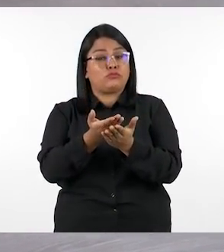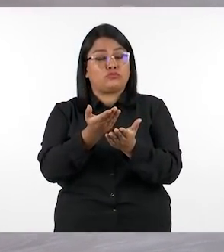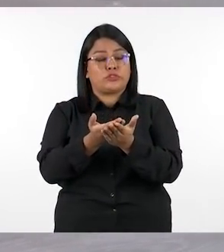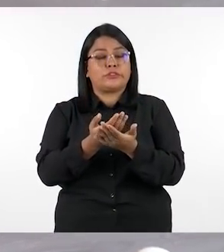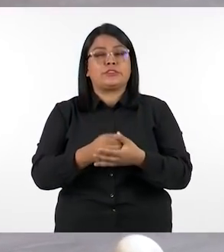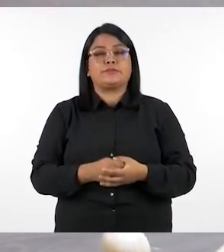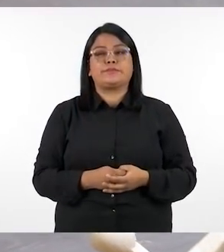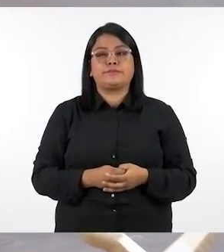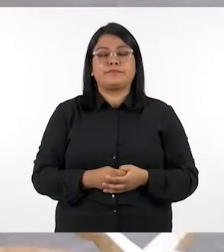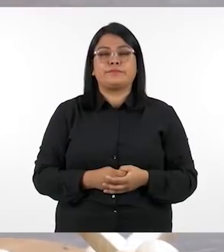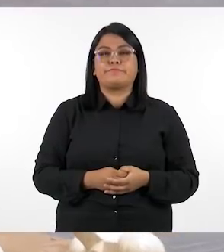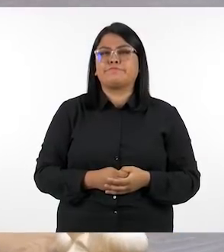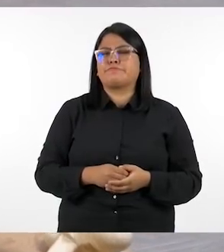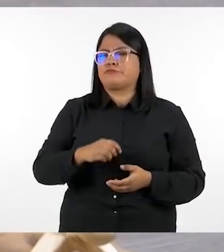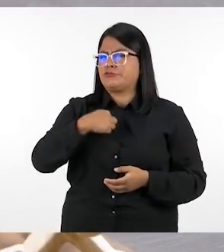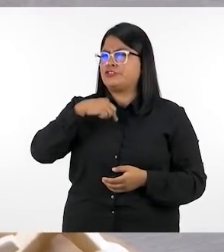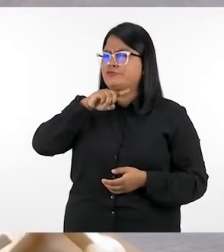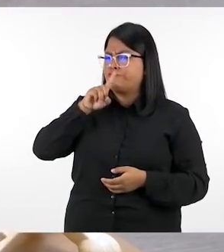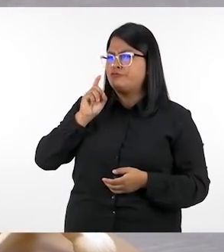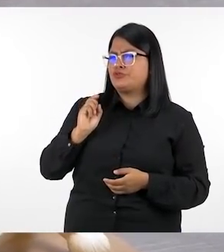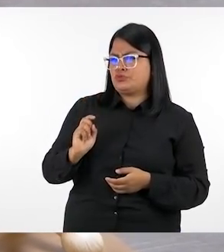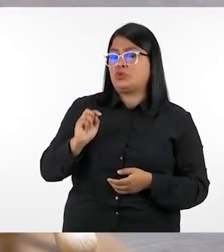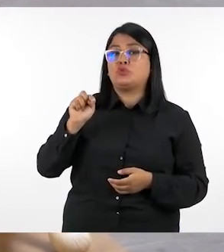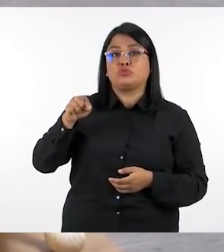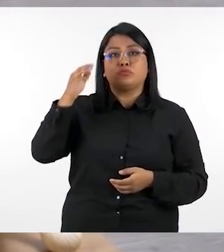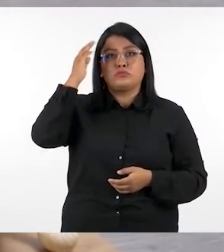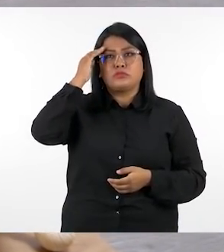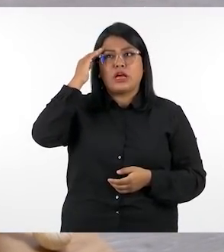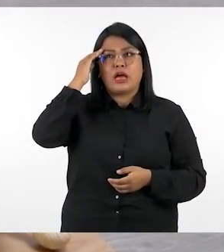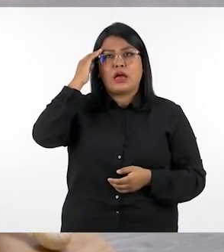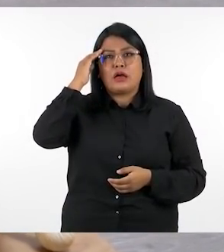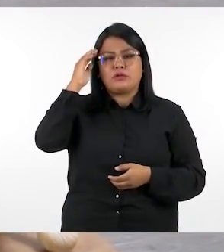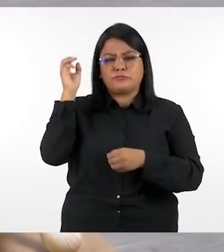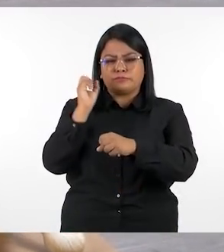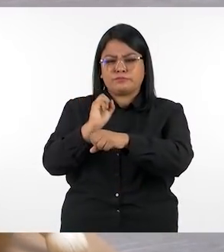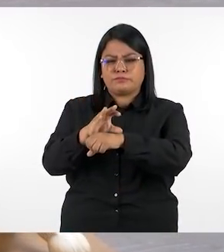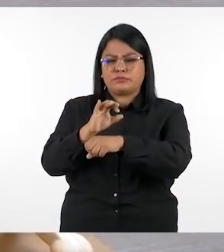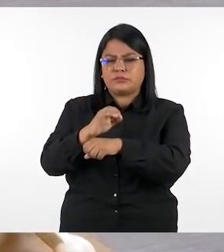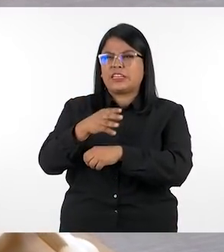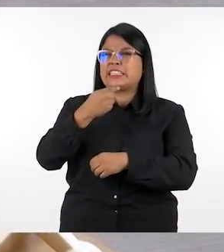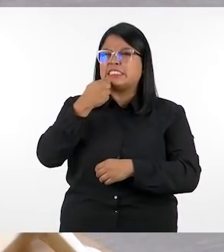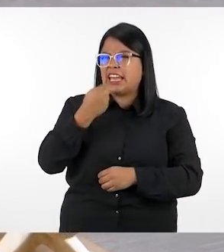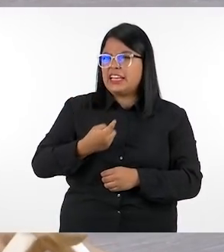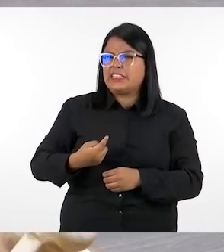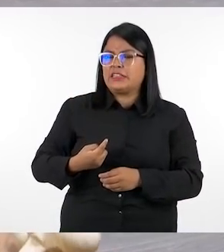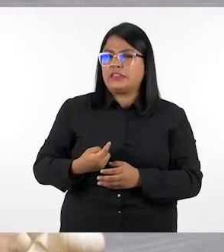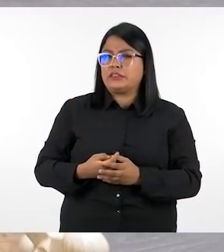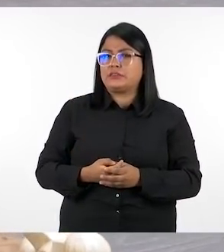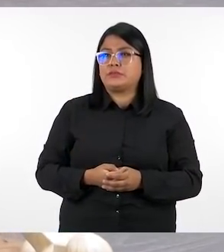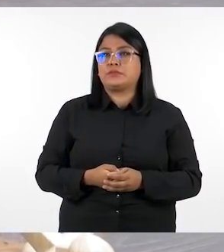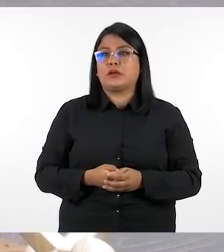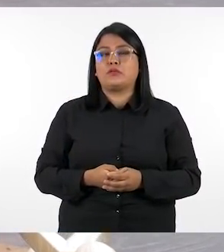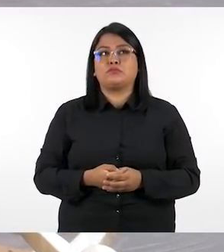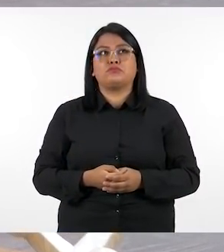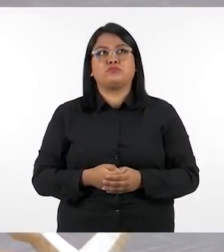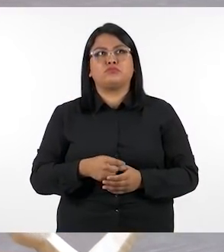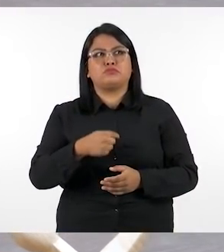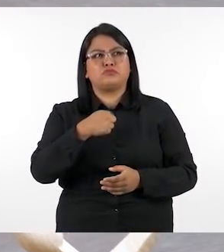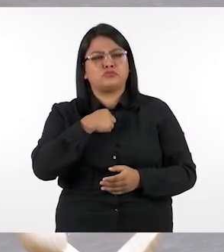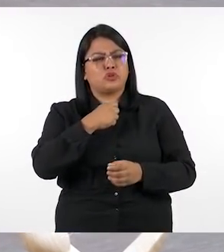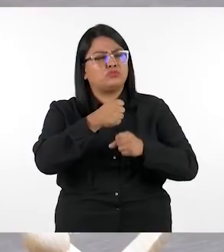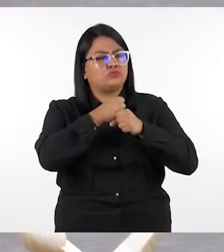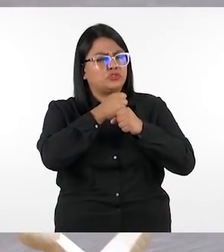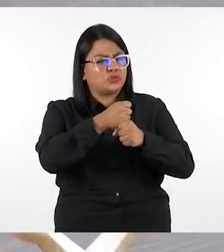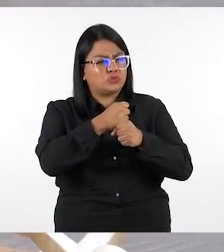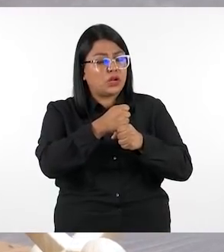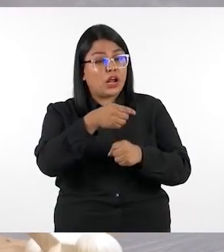que es mate propone a ver alejandra déjame preguntarte sabes para quiénes va orientado este webinario pues